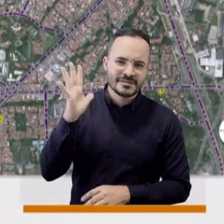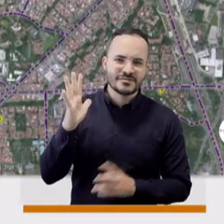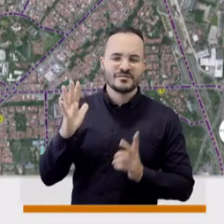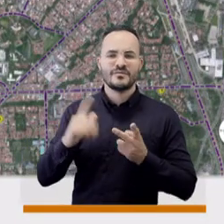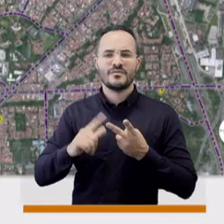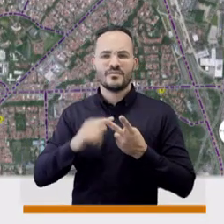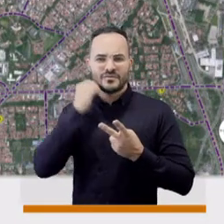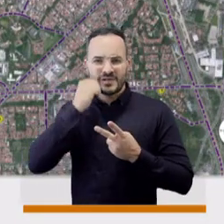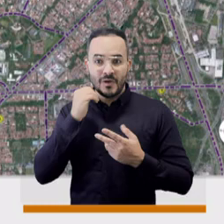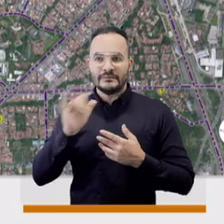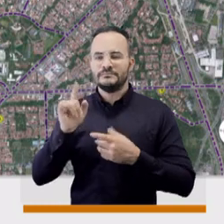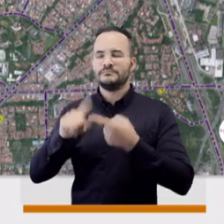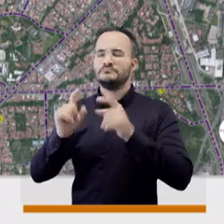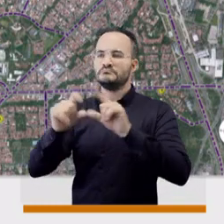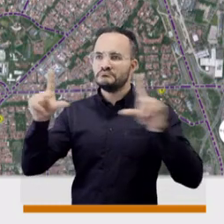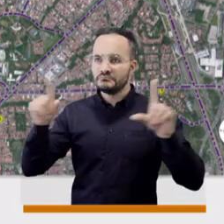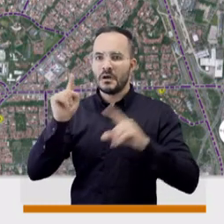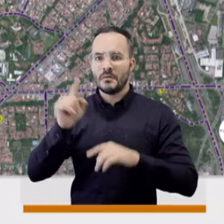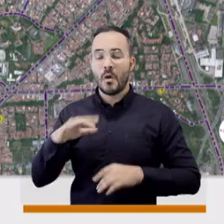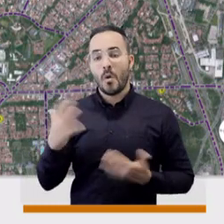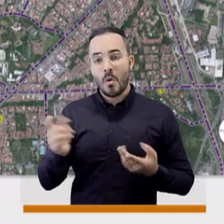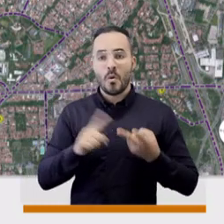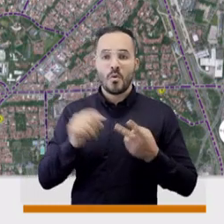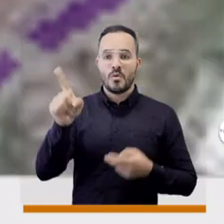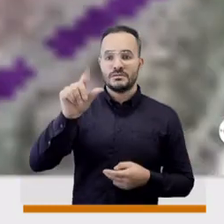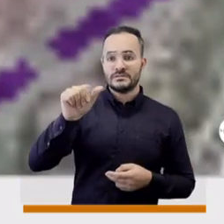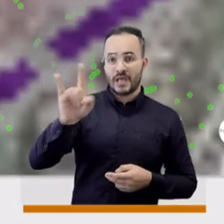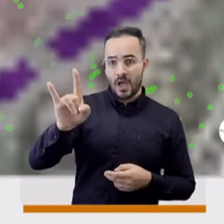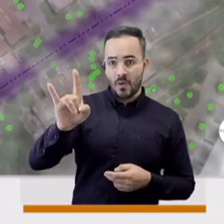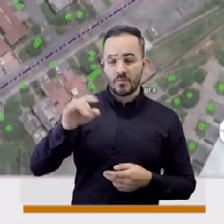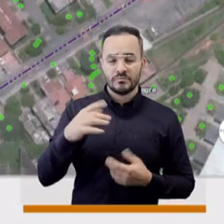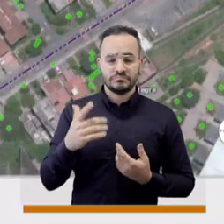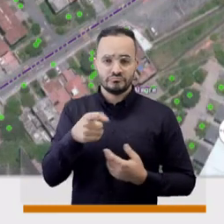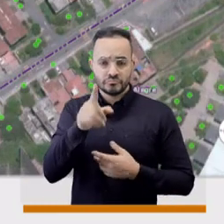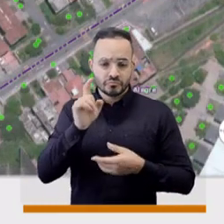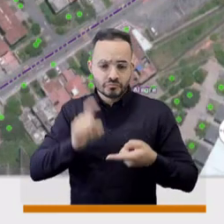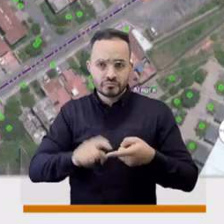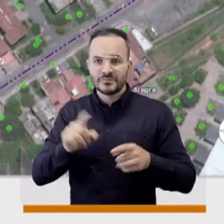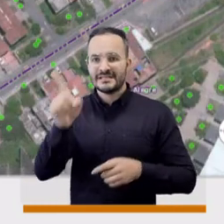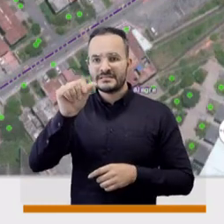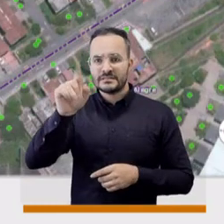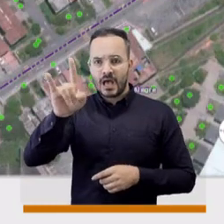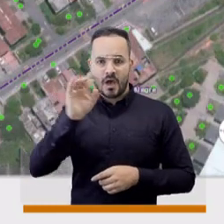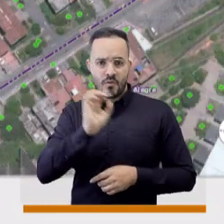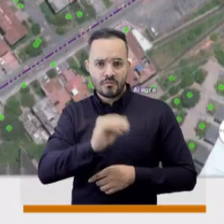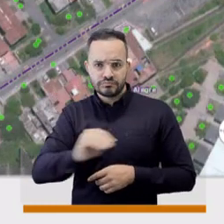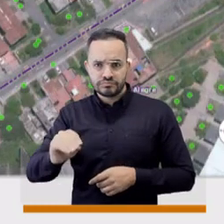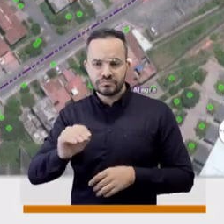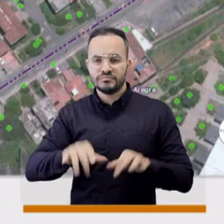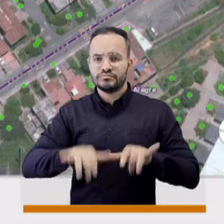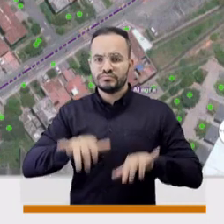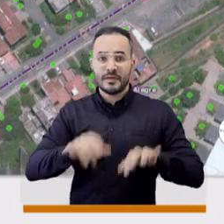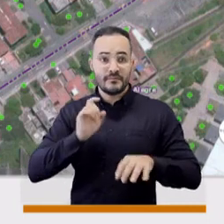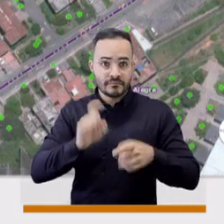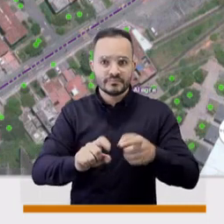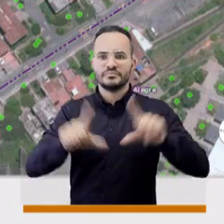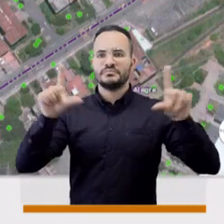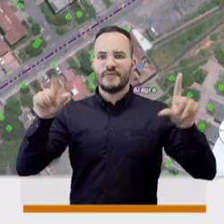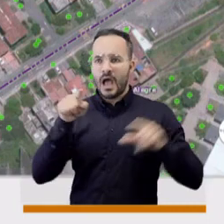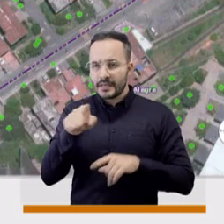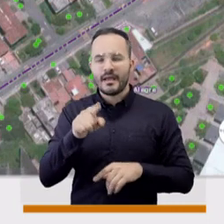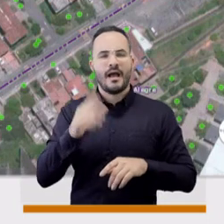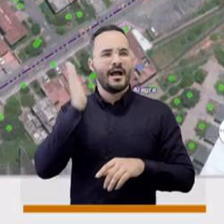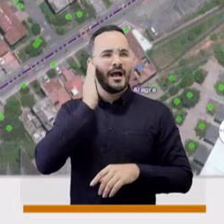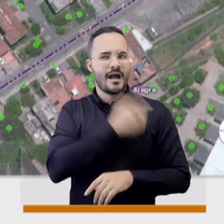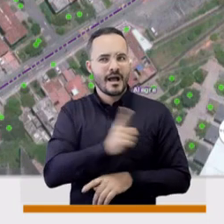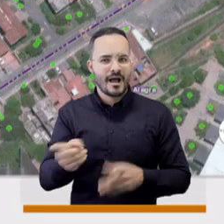acudir también al SAO, simplemente se digita al SAO y allí lo lleva ese link donde pueden consultar todos los árboles que están sembrados